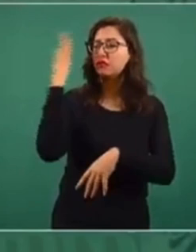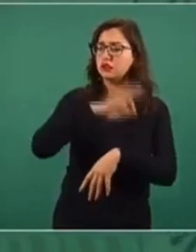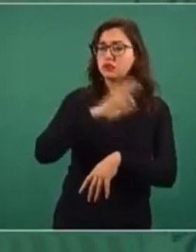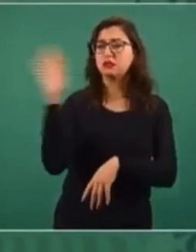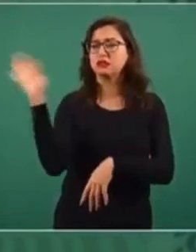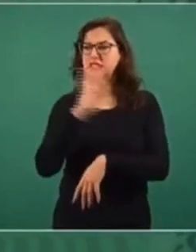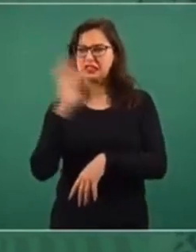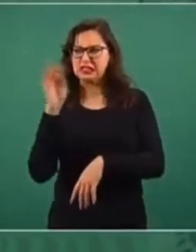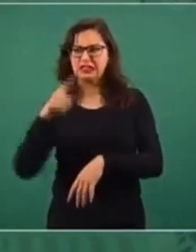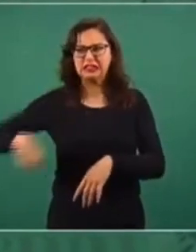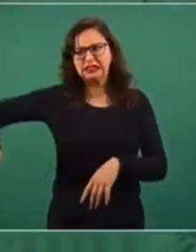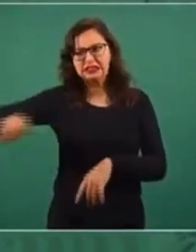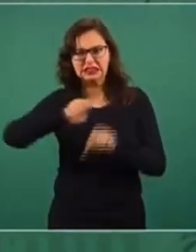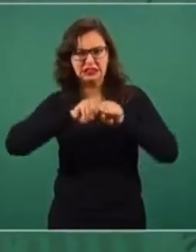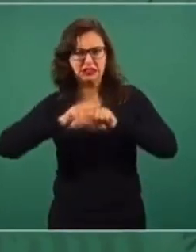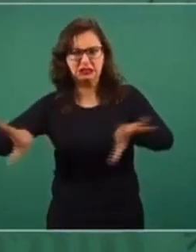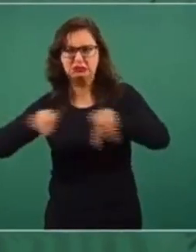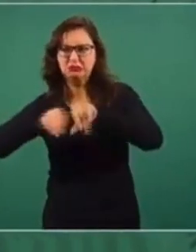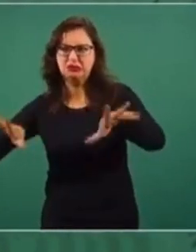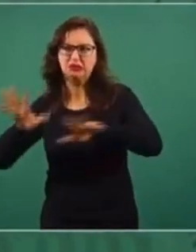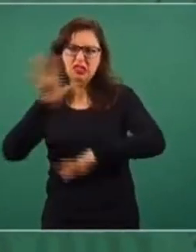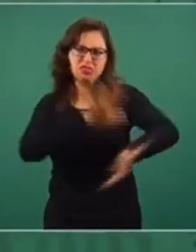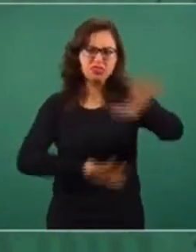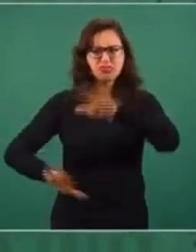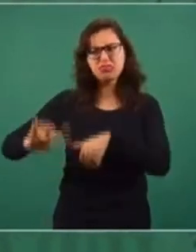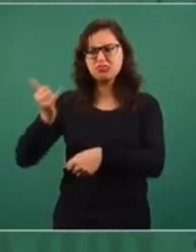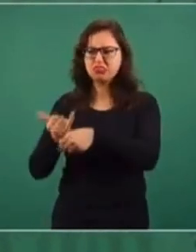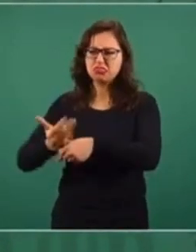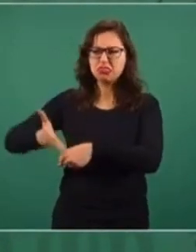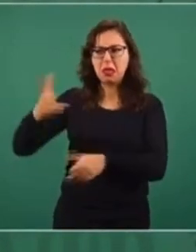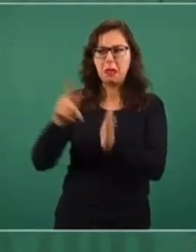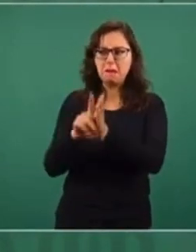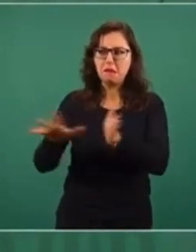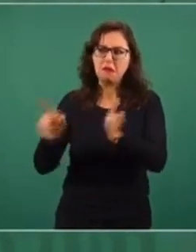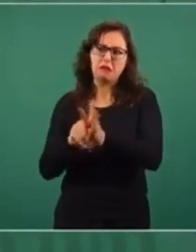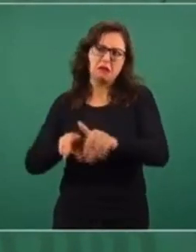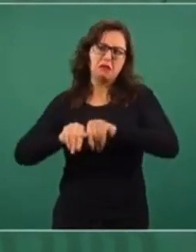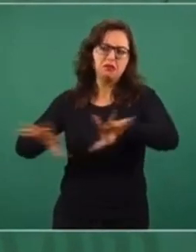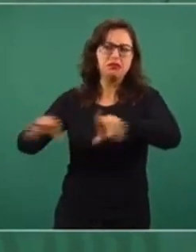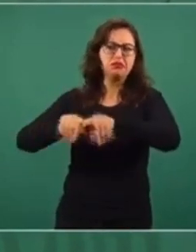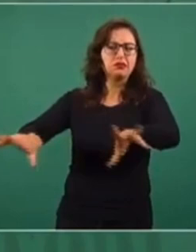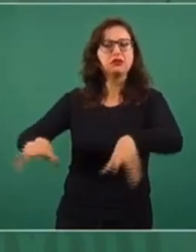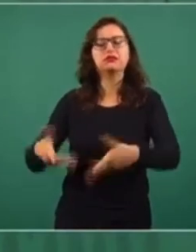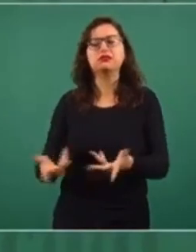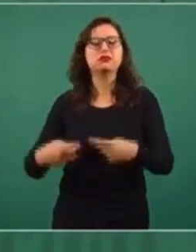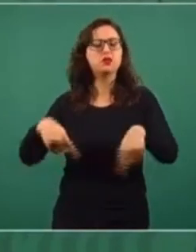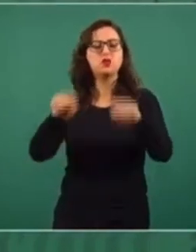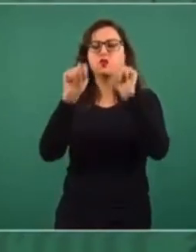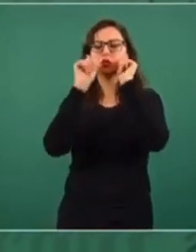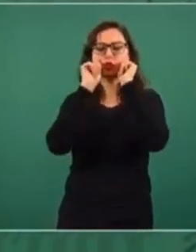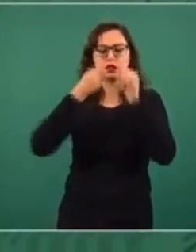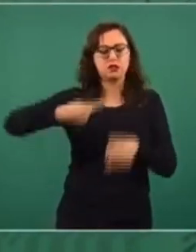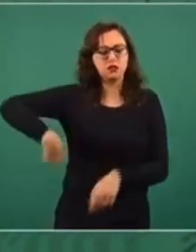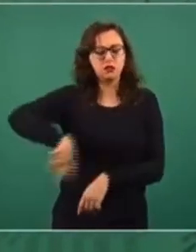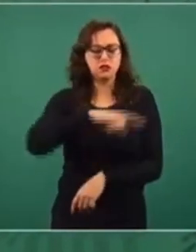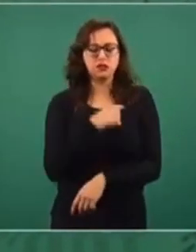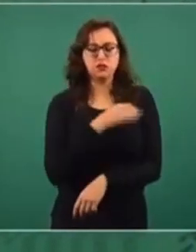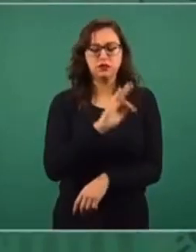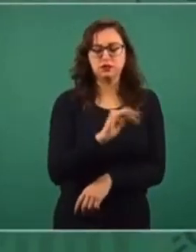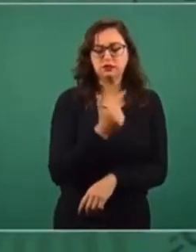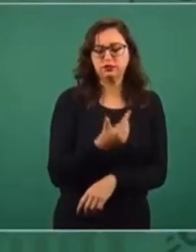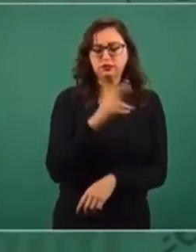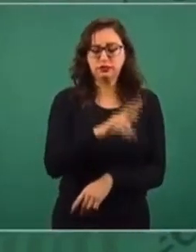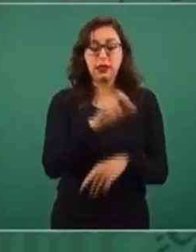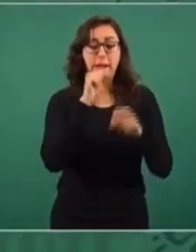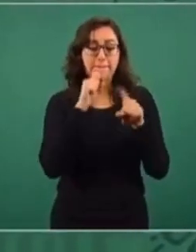vamos a seguir haciendo nuestro trabajo apoyando a la Fiscalía General de la República, contando con la colaboración del GIEI,